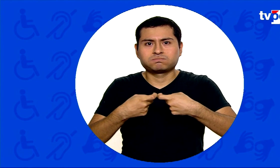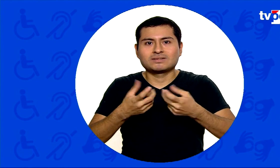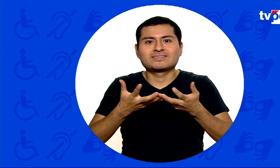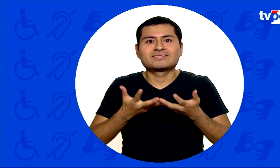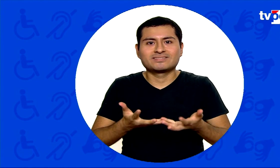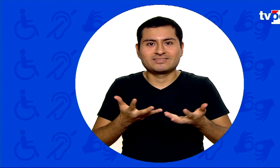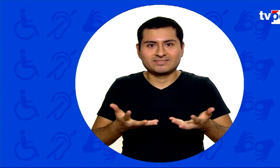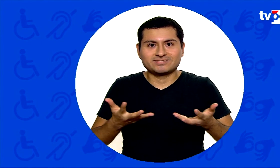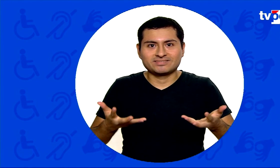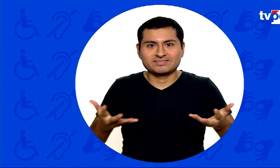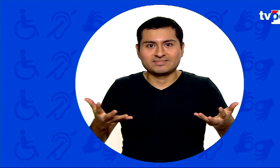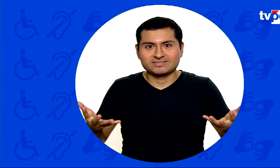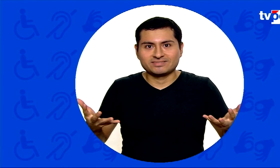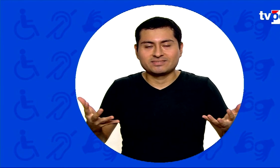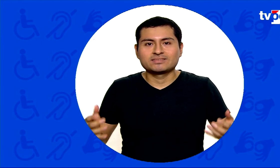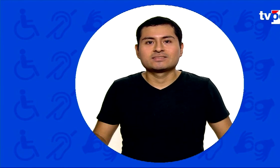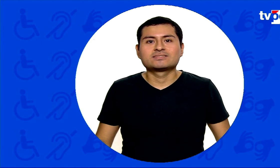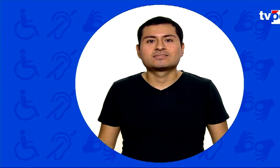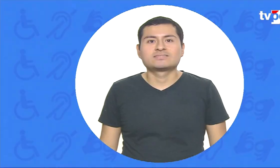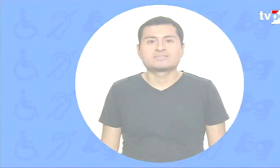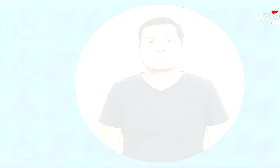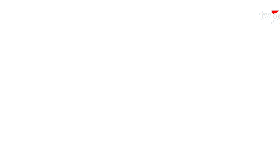Los objetos Electrónicos